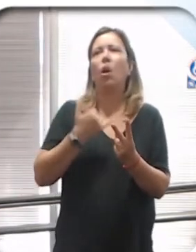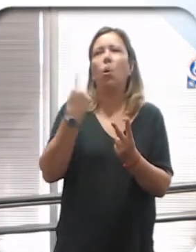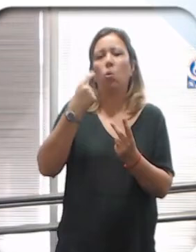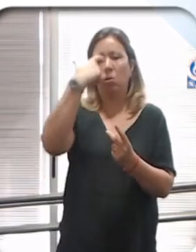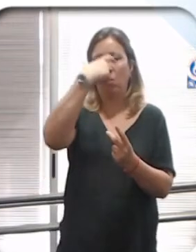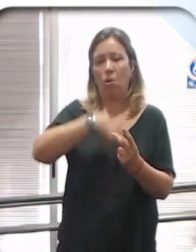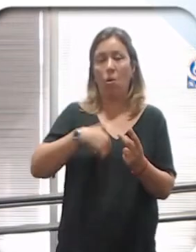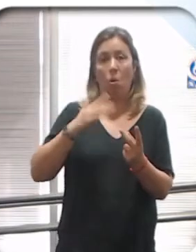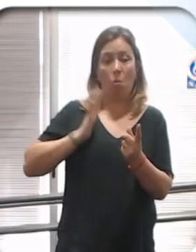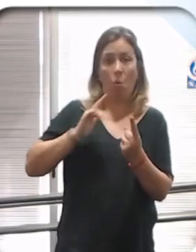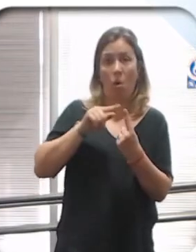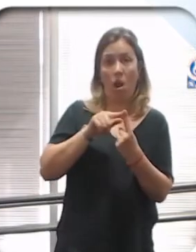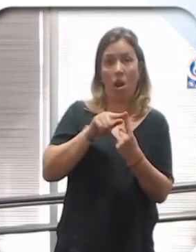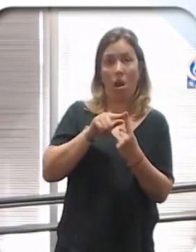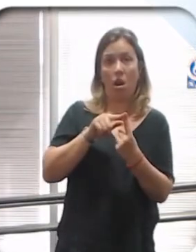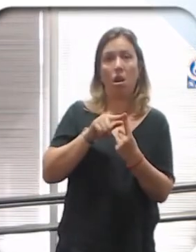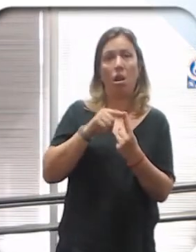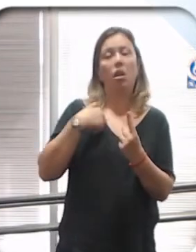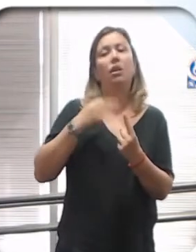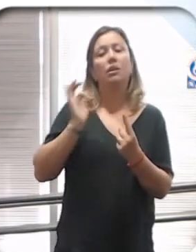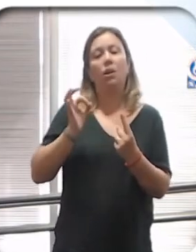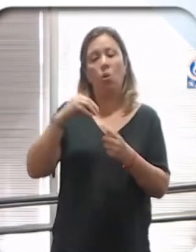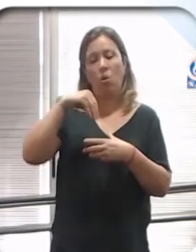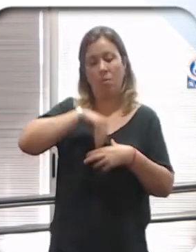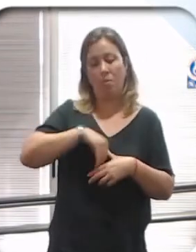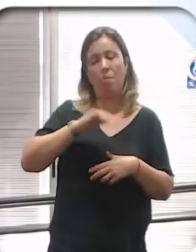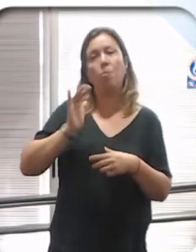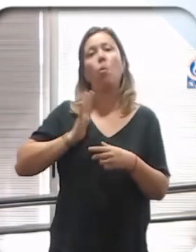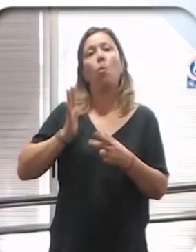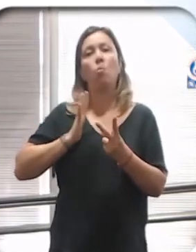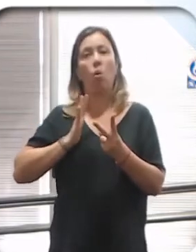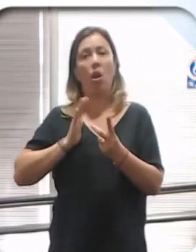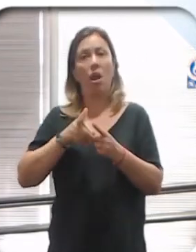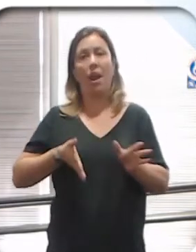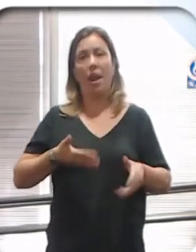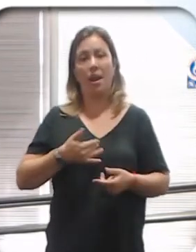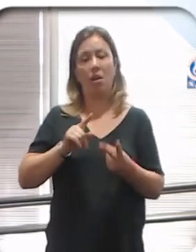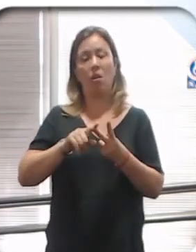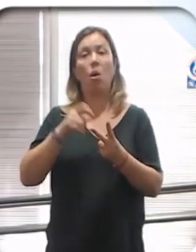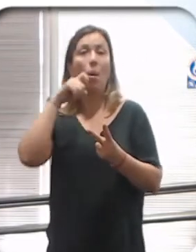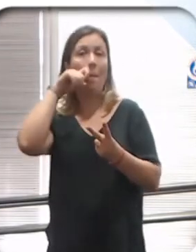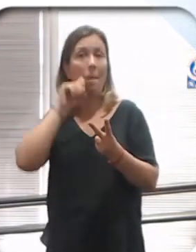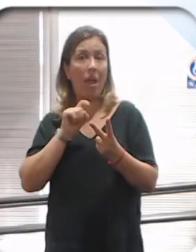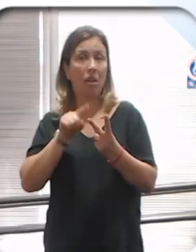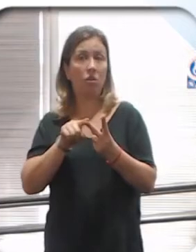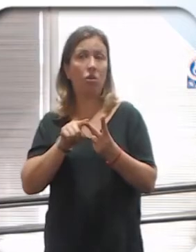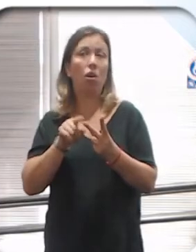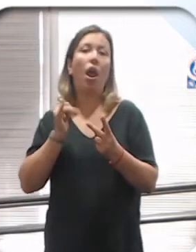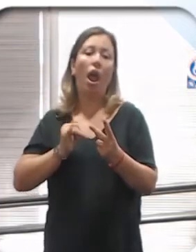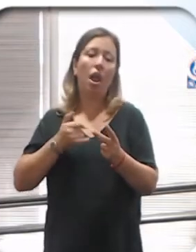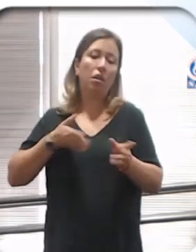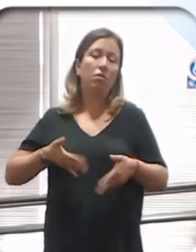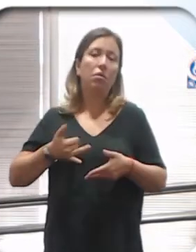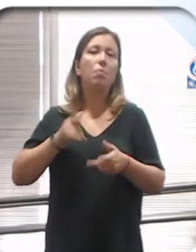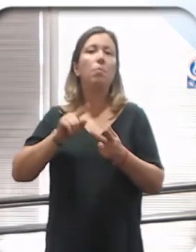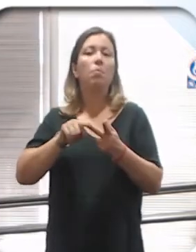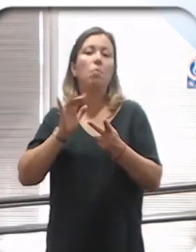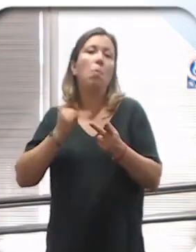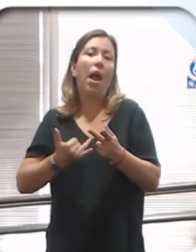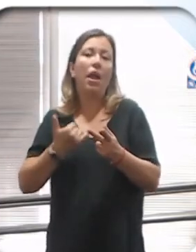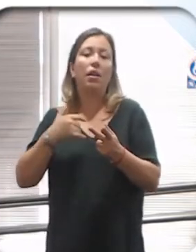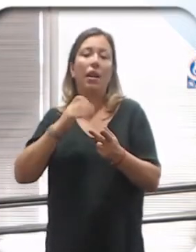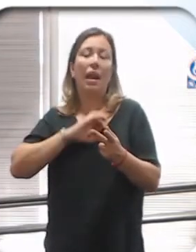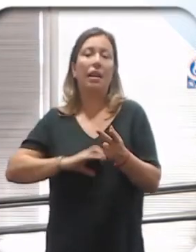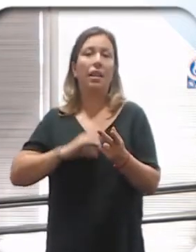tengo un sexo hembra, voy a tener un género femenino. Si tengo un sexo macho, voy a tener un género masculino.